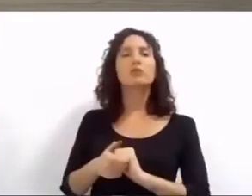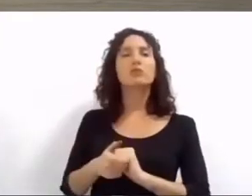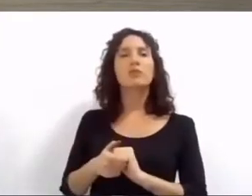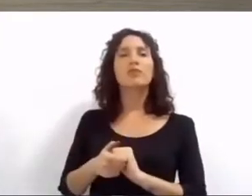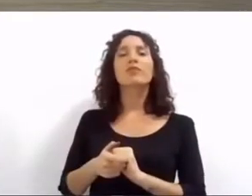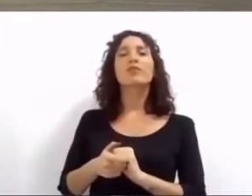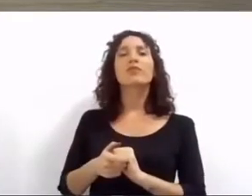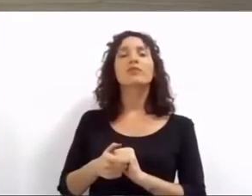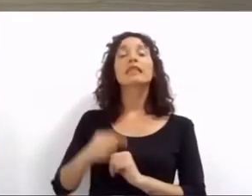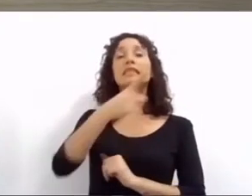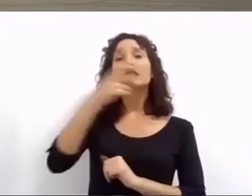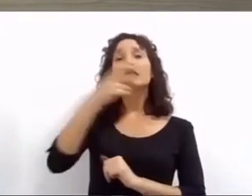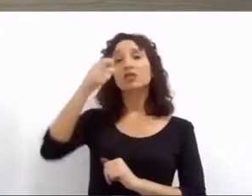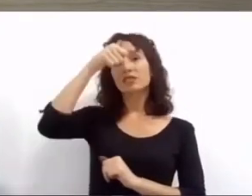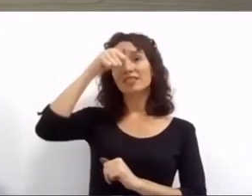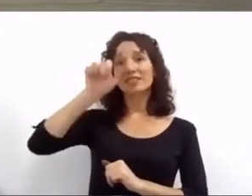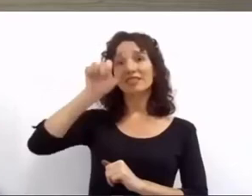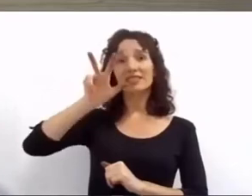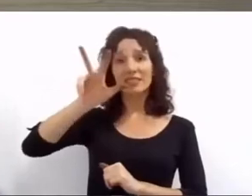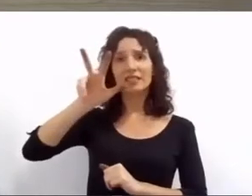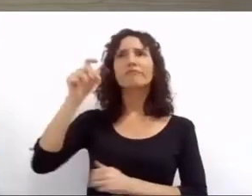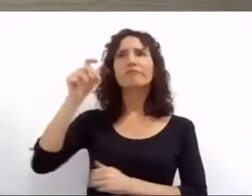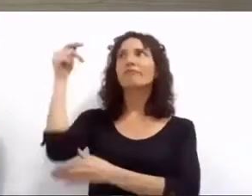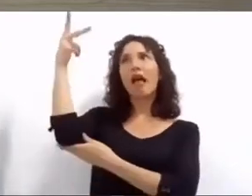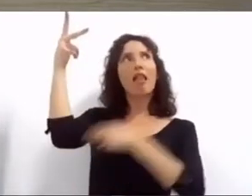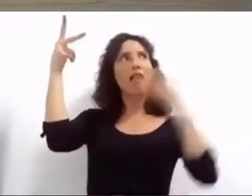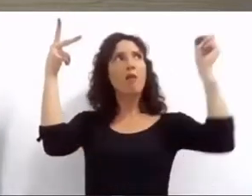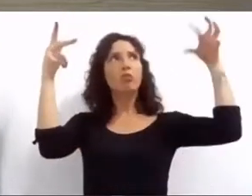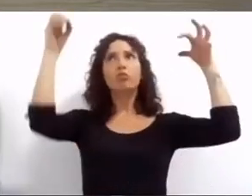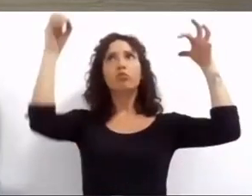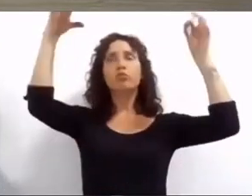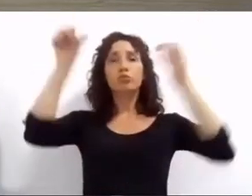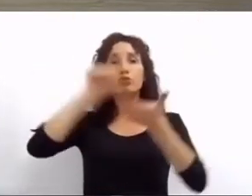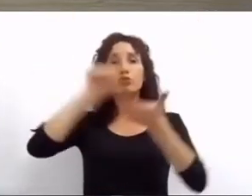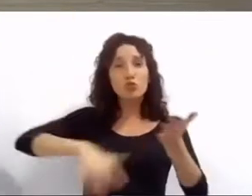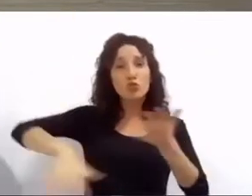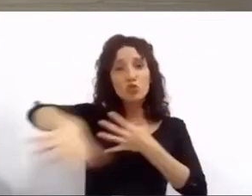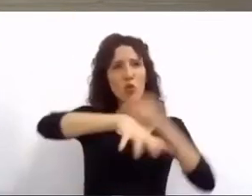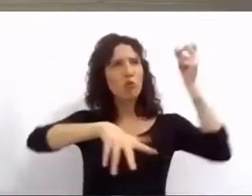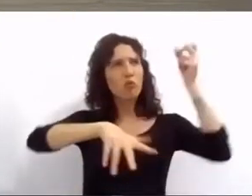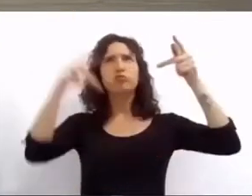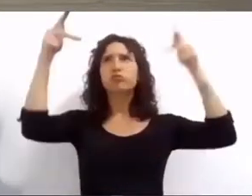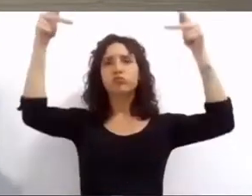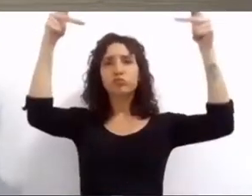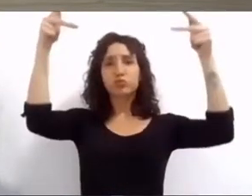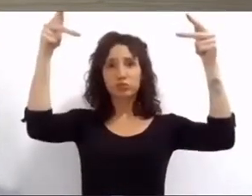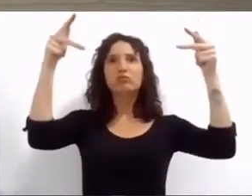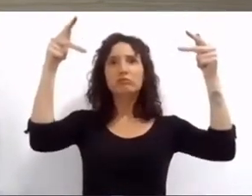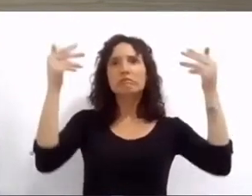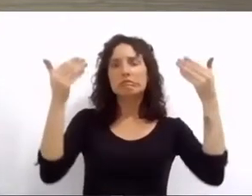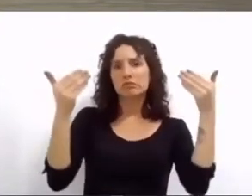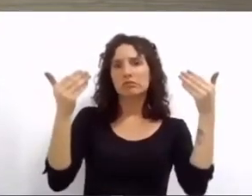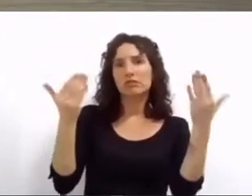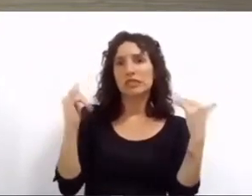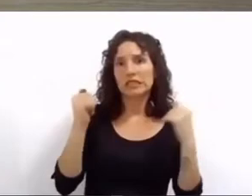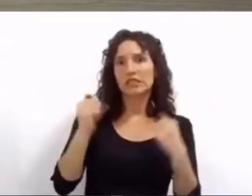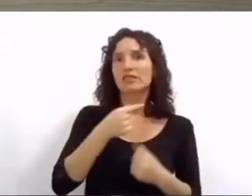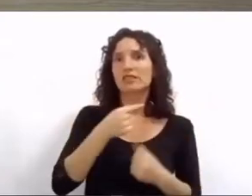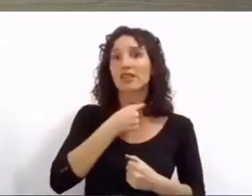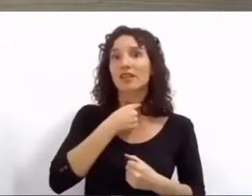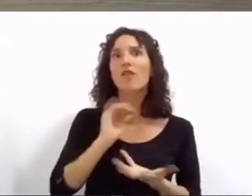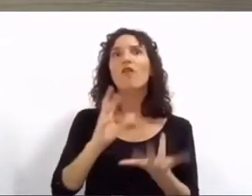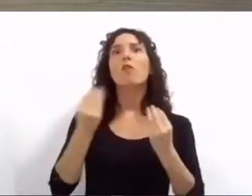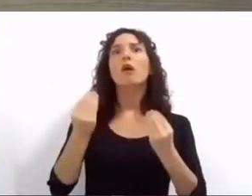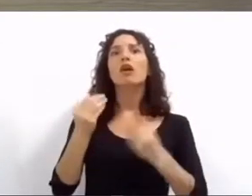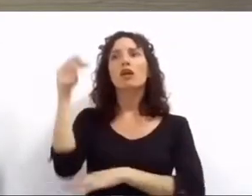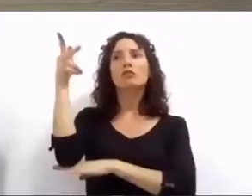las 163 cámaras de monitoreo propias de la ciudad. Y lo hicimos. Si tenemos más ojos puestos sobre las calles, los